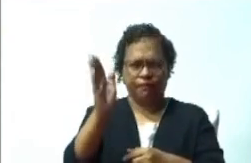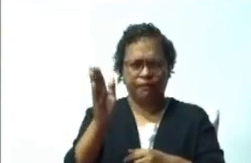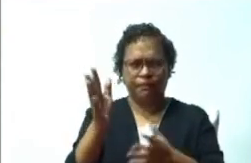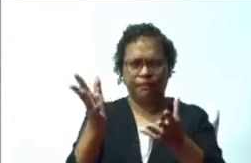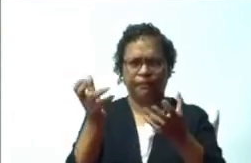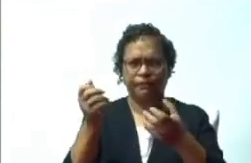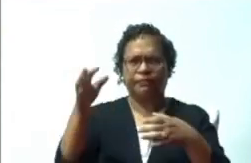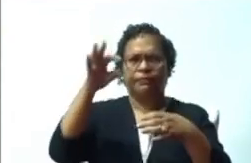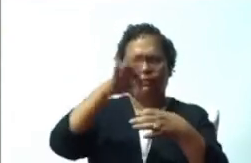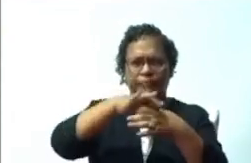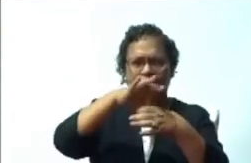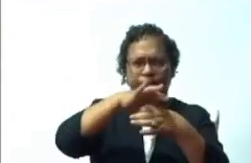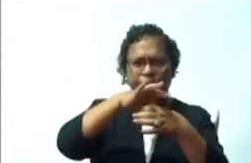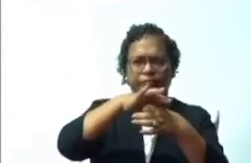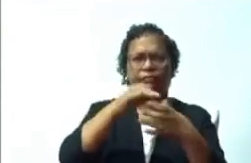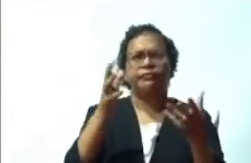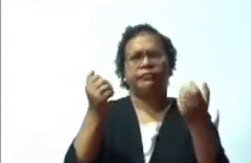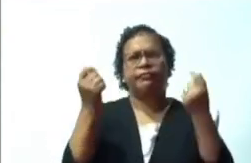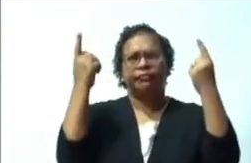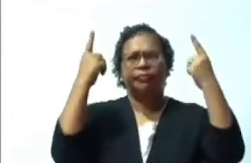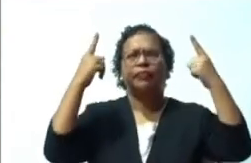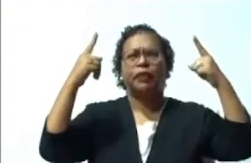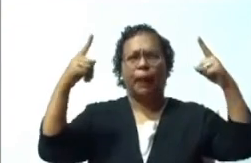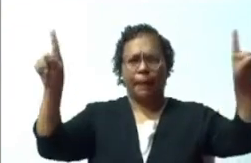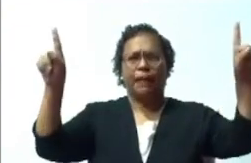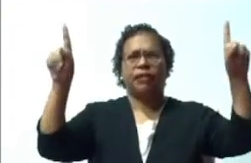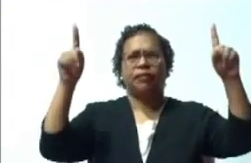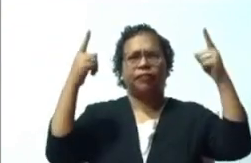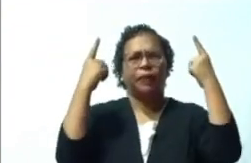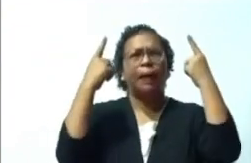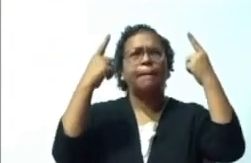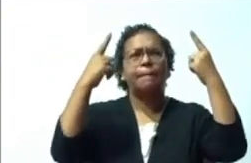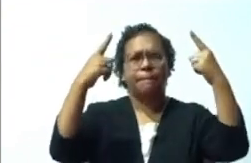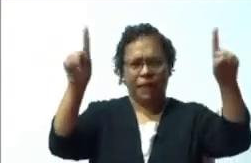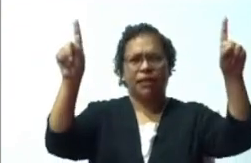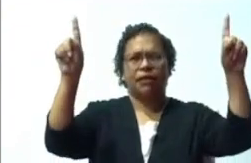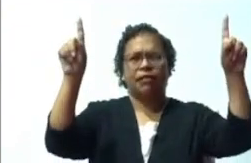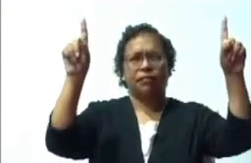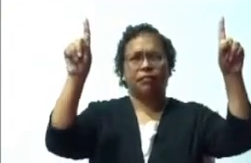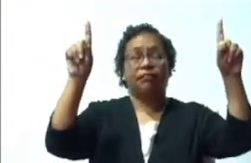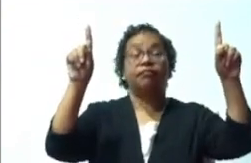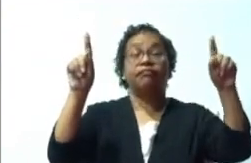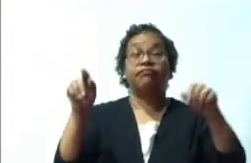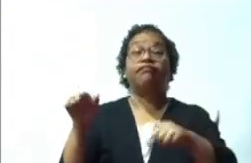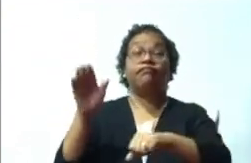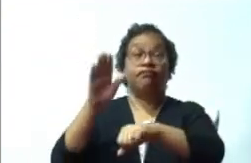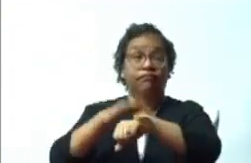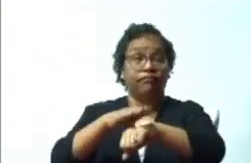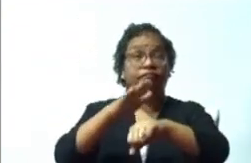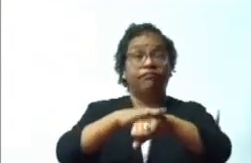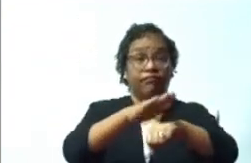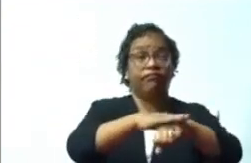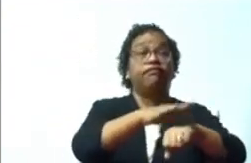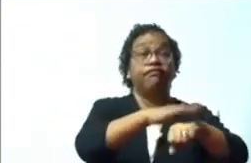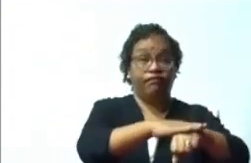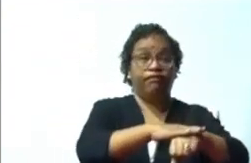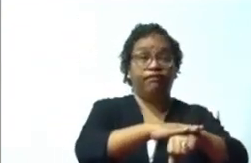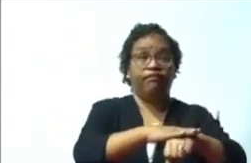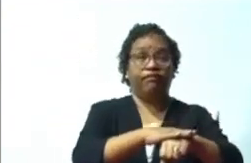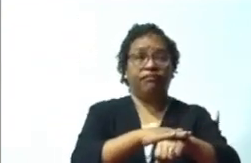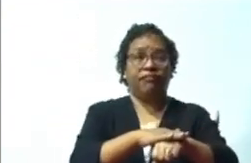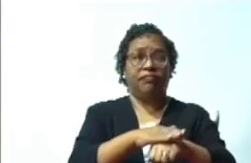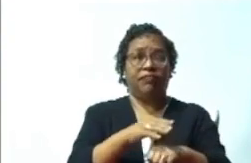éxito, éxito es soltarles a no descuidarse en esta última semana, en última